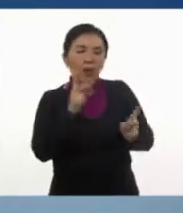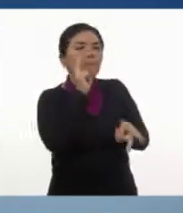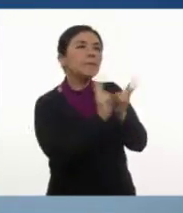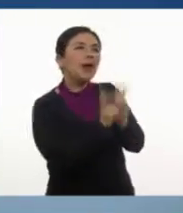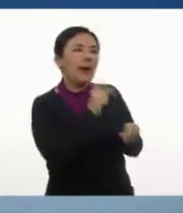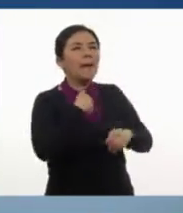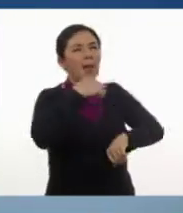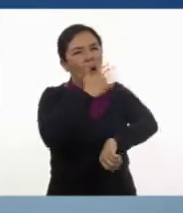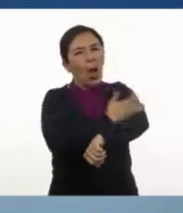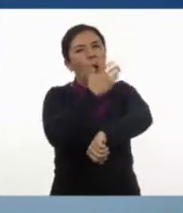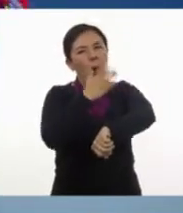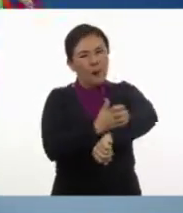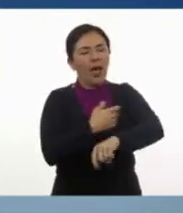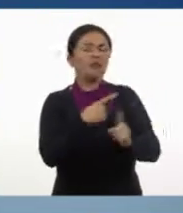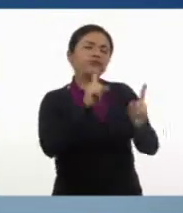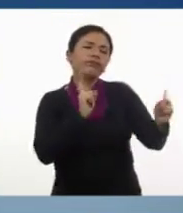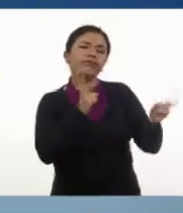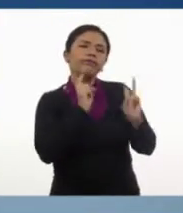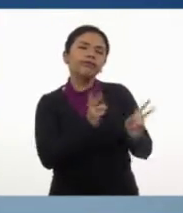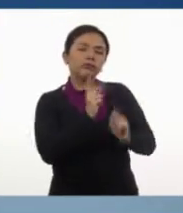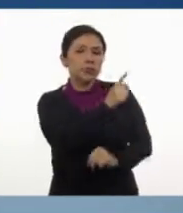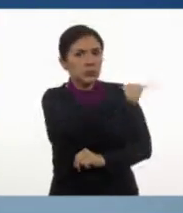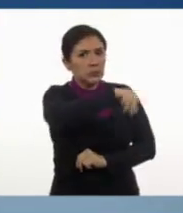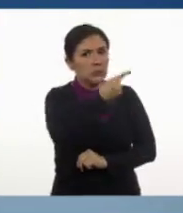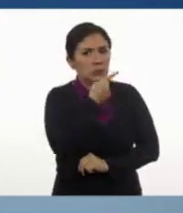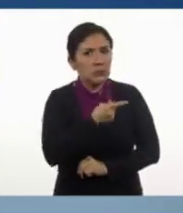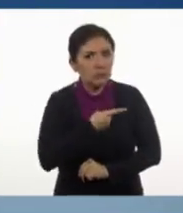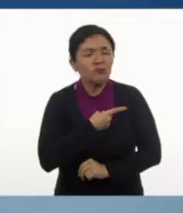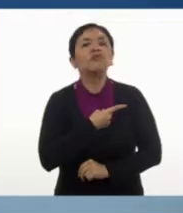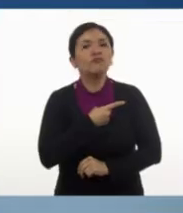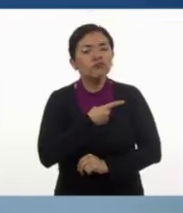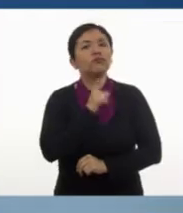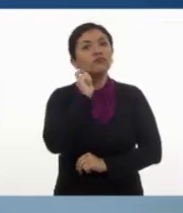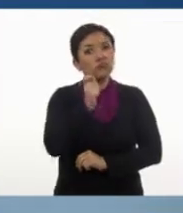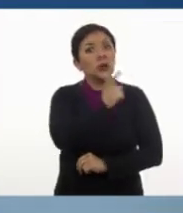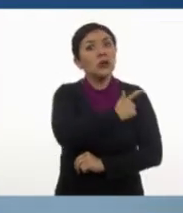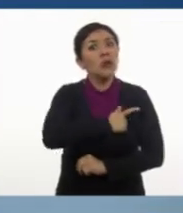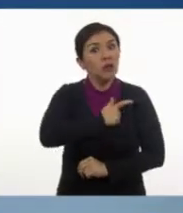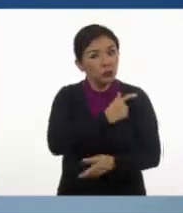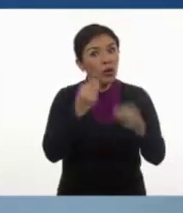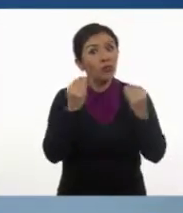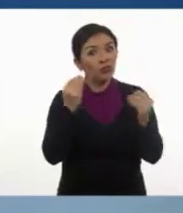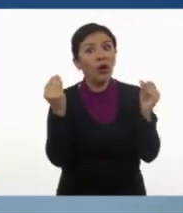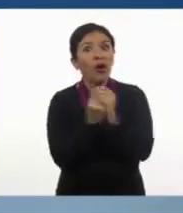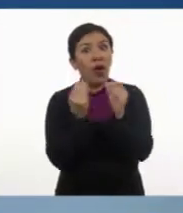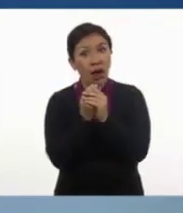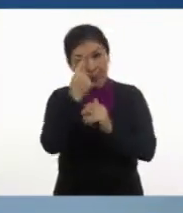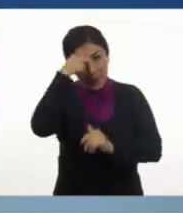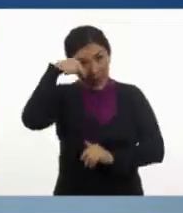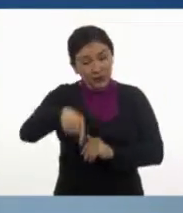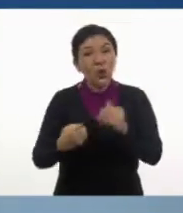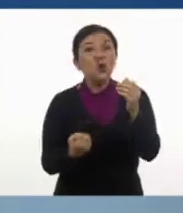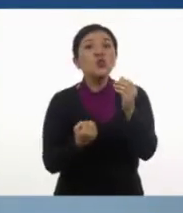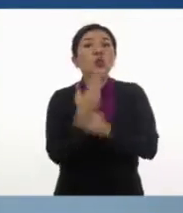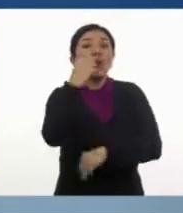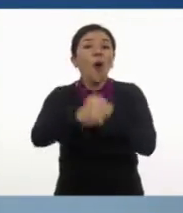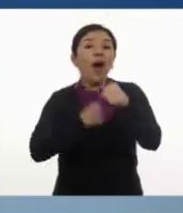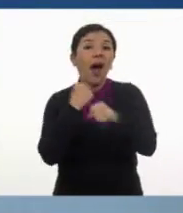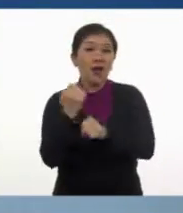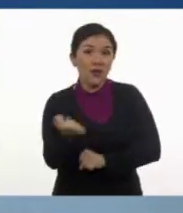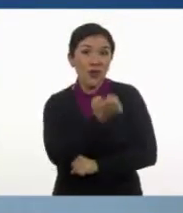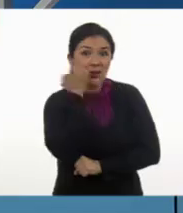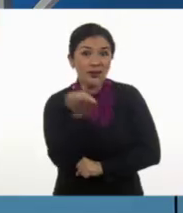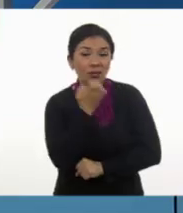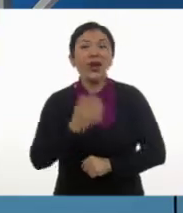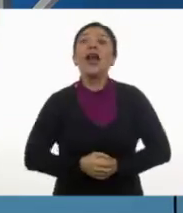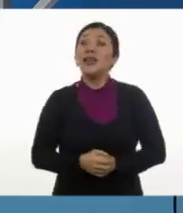algunos de mis compañeros me comentaron que les están gustando mucho las clases de este nuevo ciclo escolar.